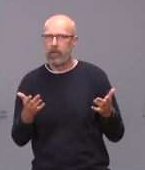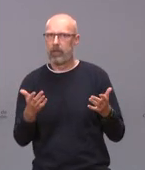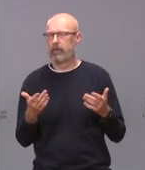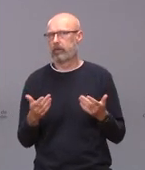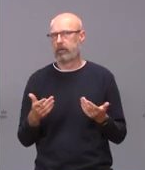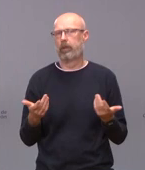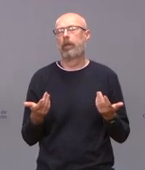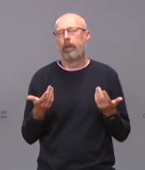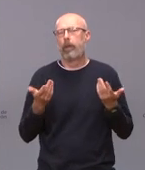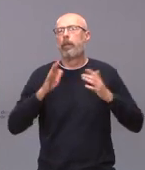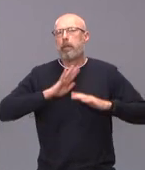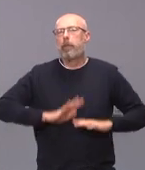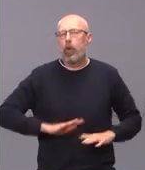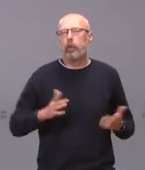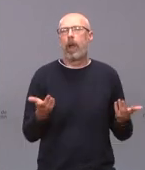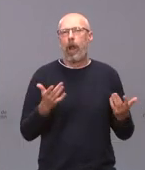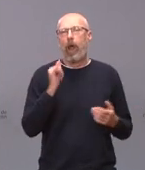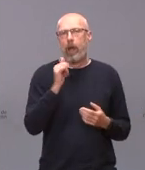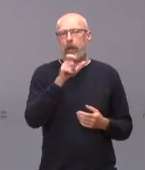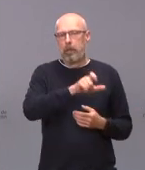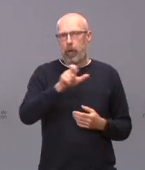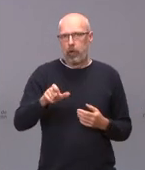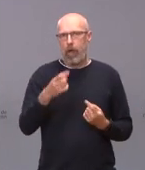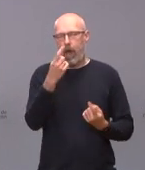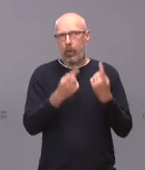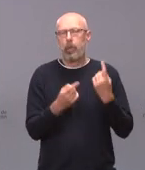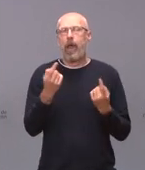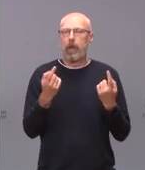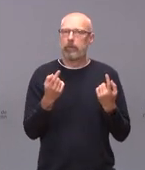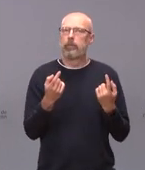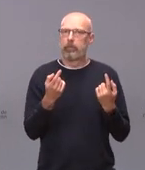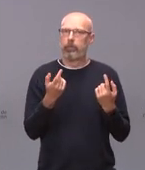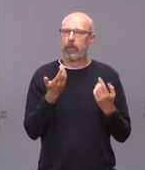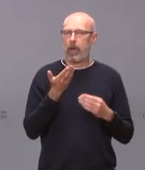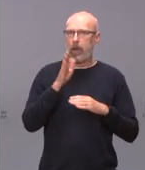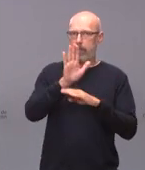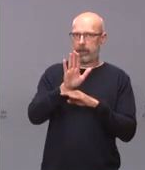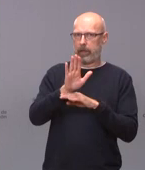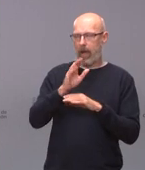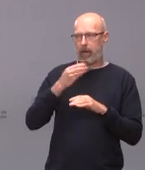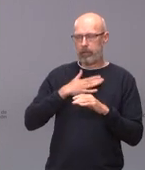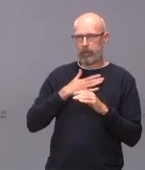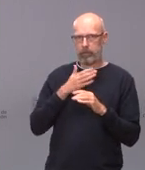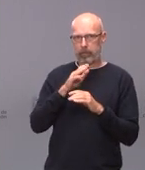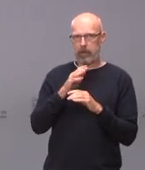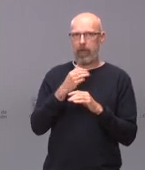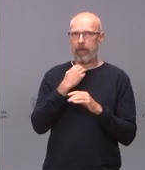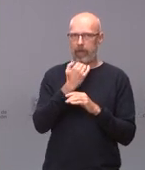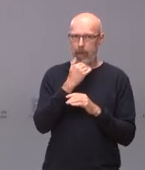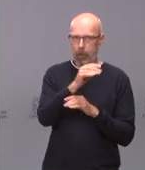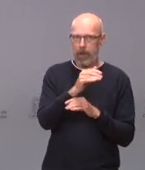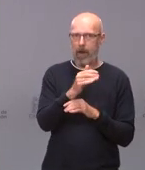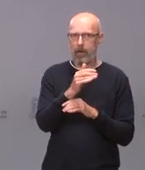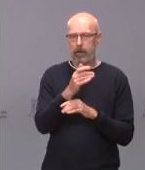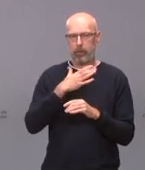que tenemos en personas tan vehementes representando al partido del gobierno en Zamora menos mal que